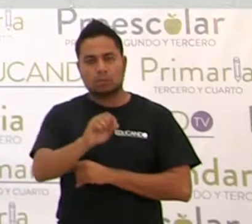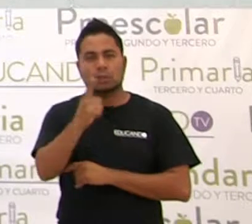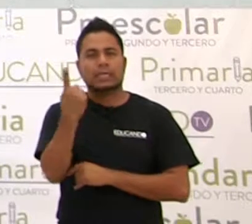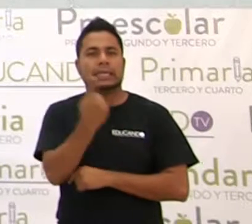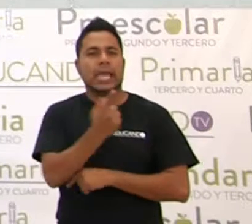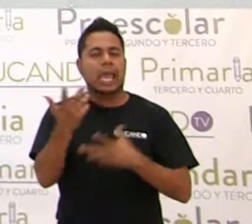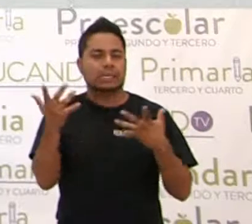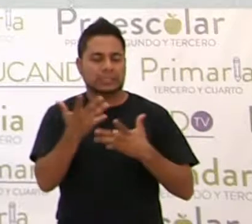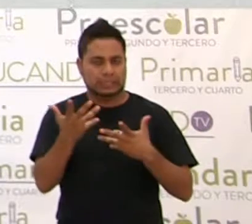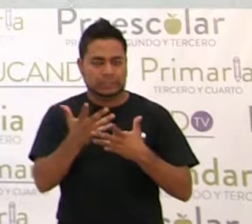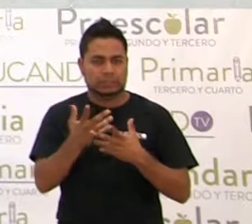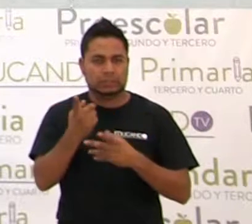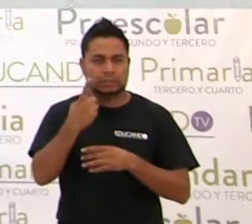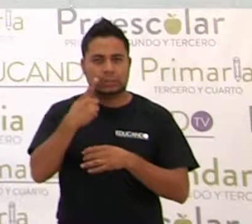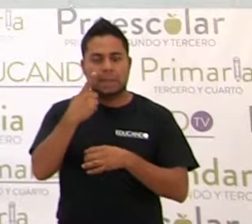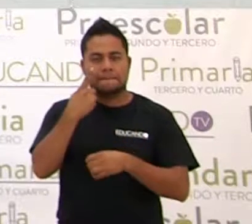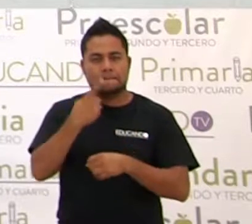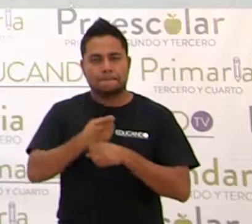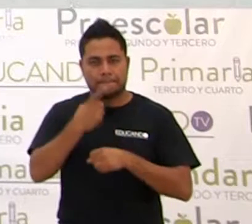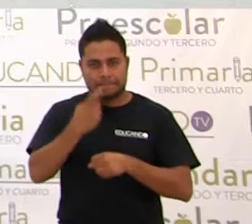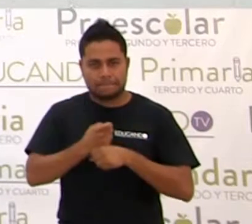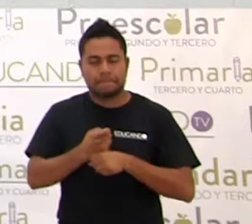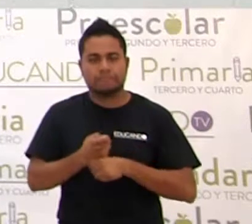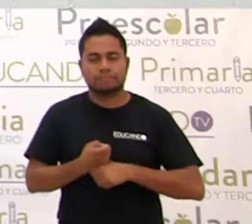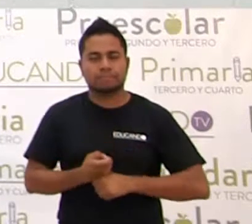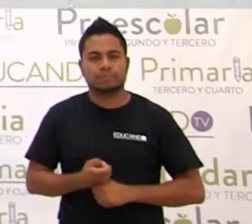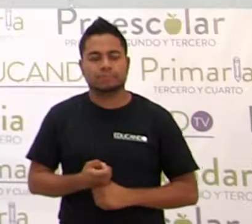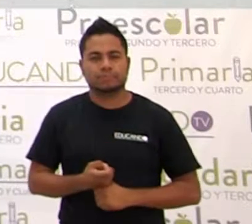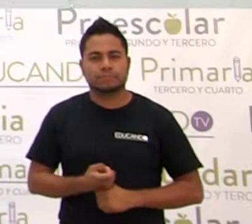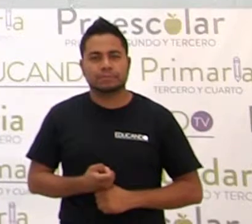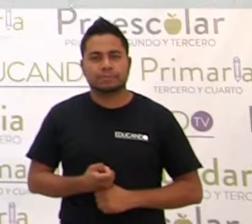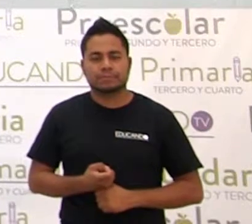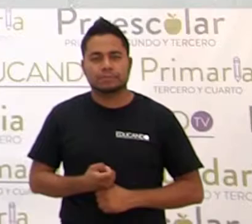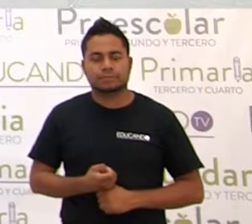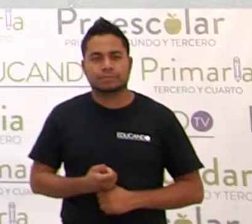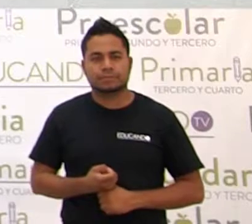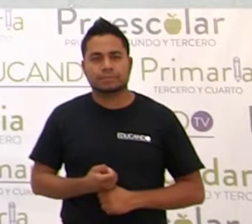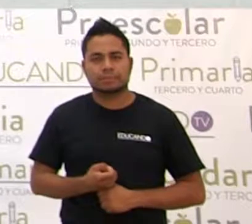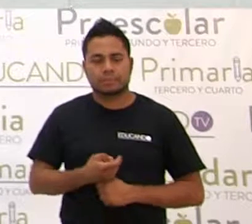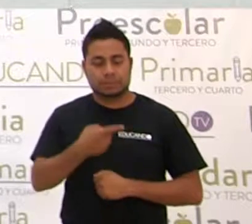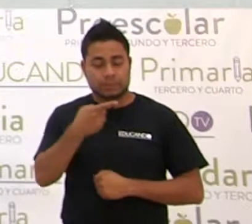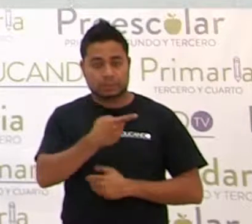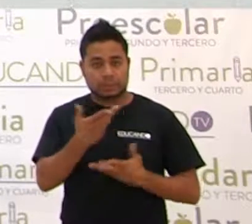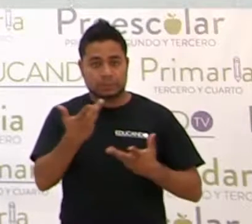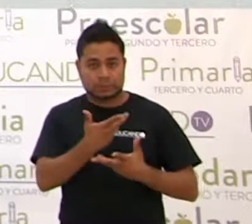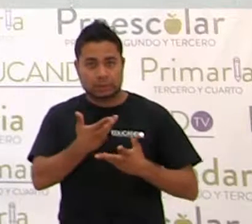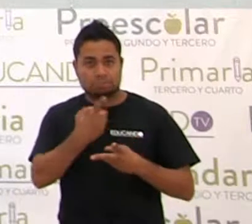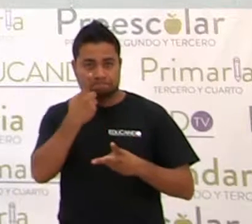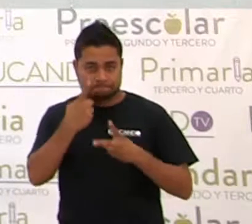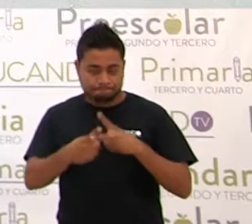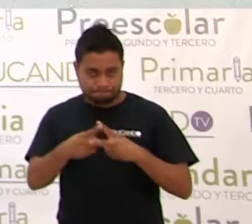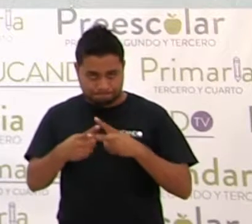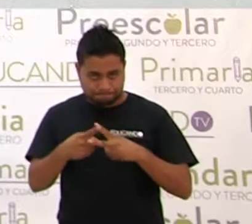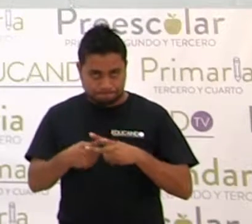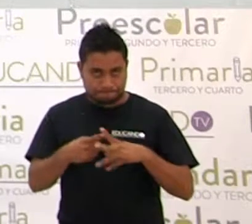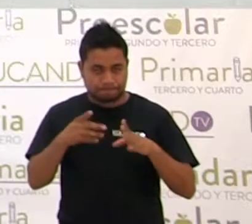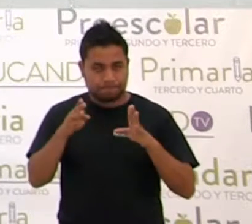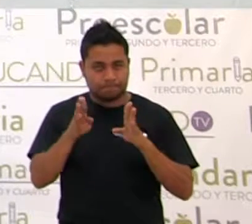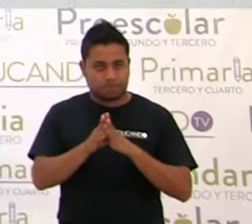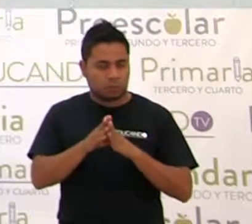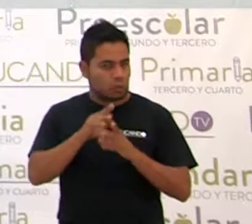Primeramente vamos a resolverlo de manera